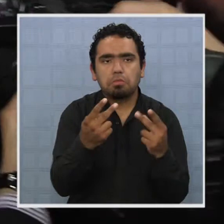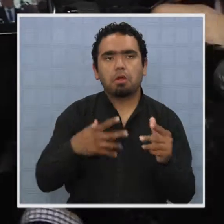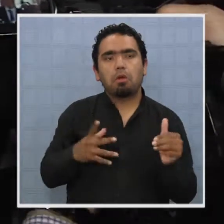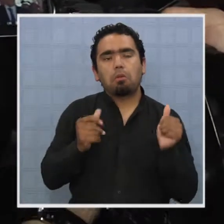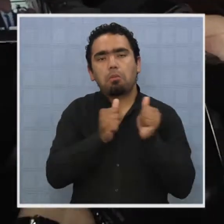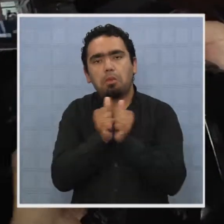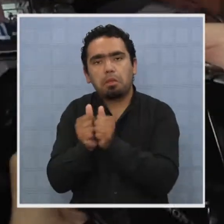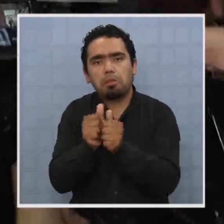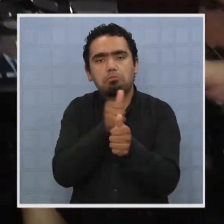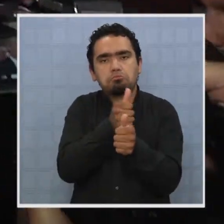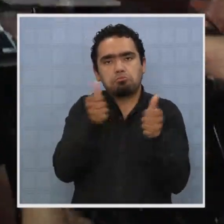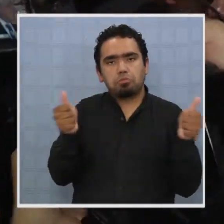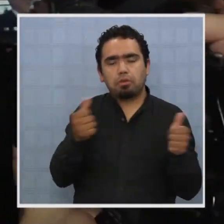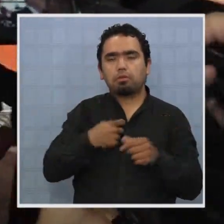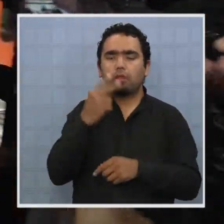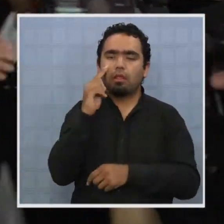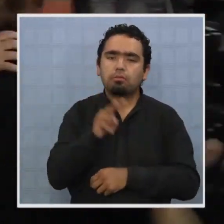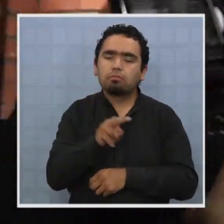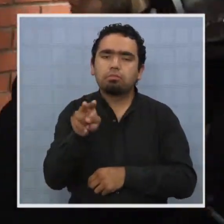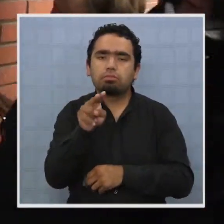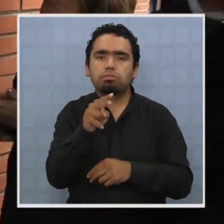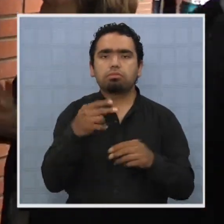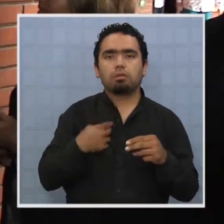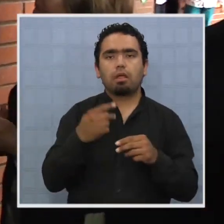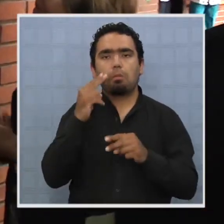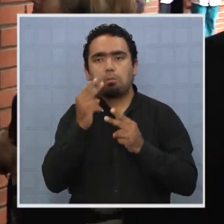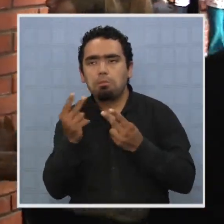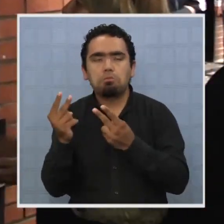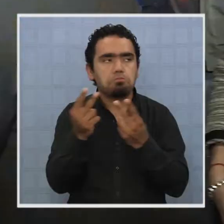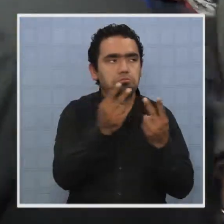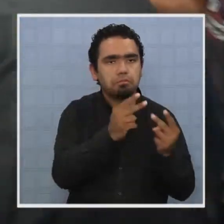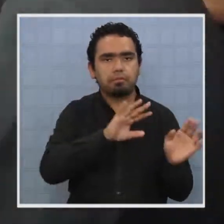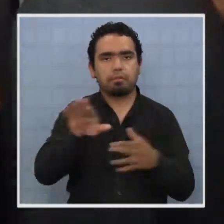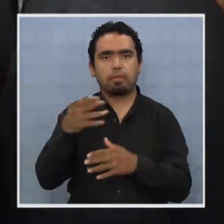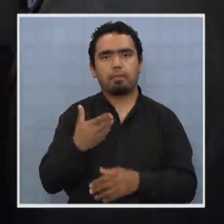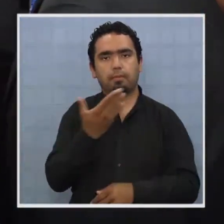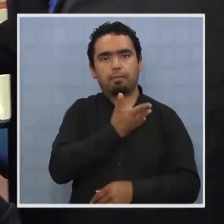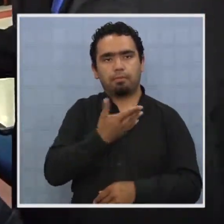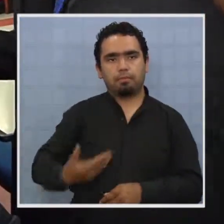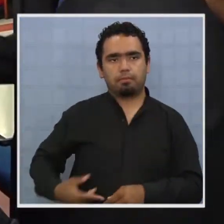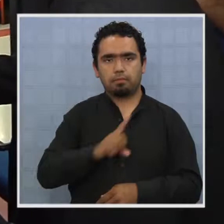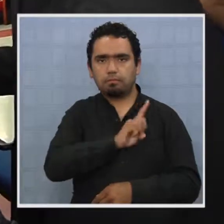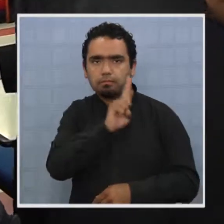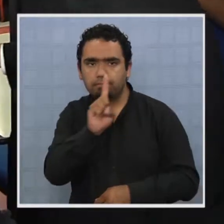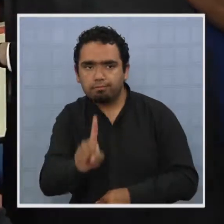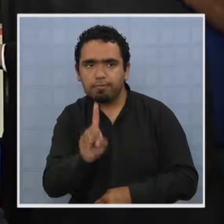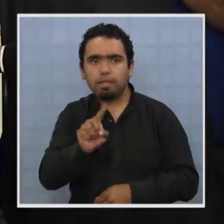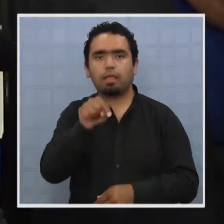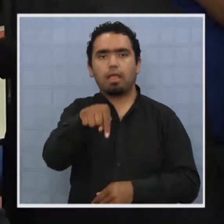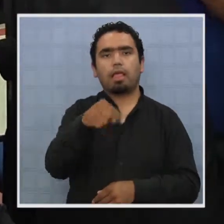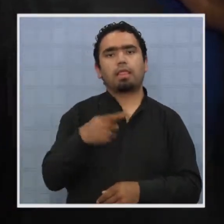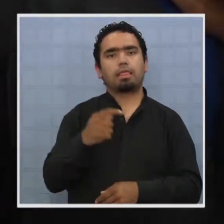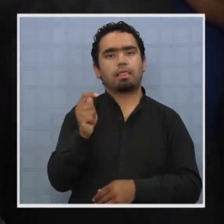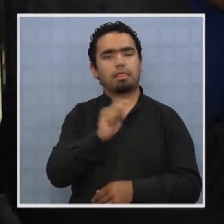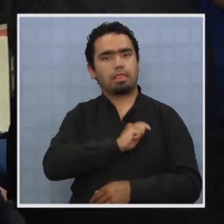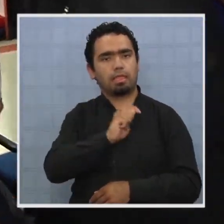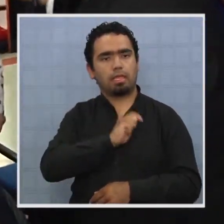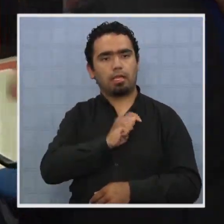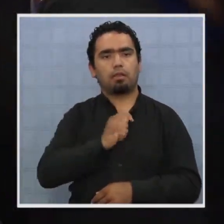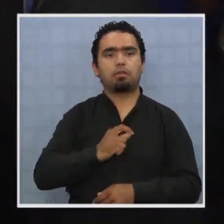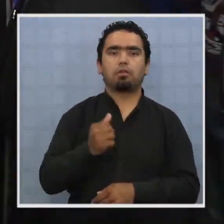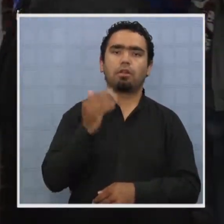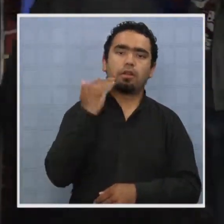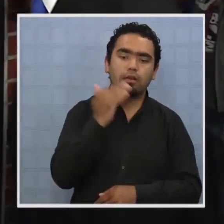comunales, hicieron un recorrido por el edificio. La presencia del presidente en el Centro Teletón estuvo marcada por la cálida